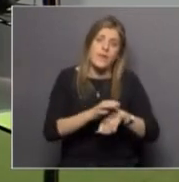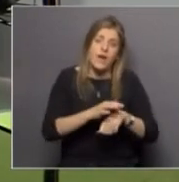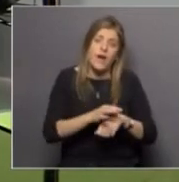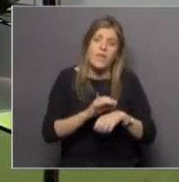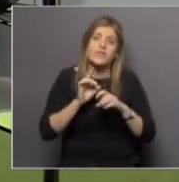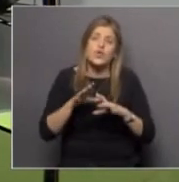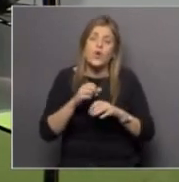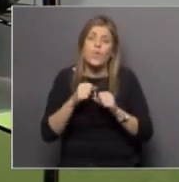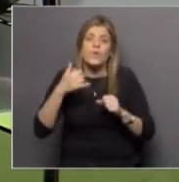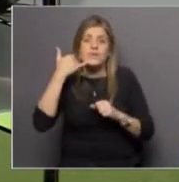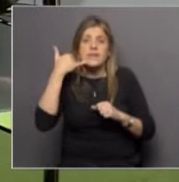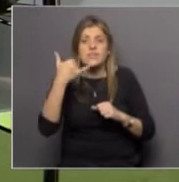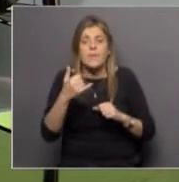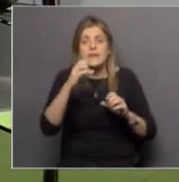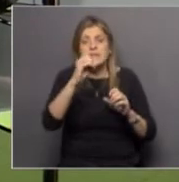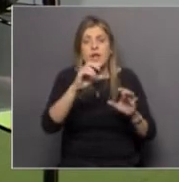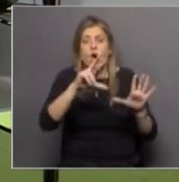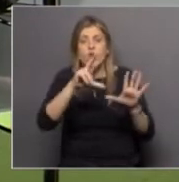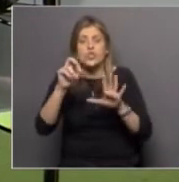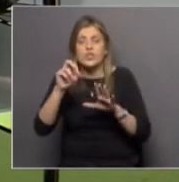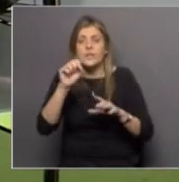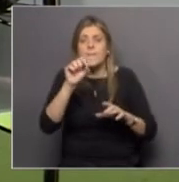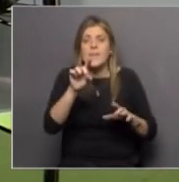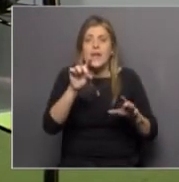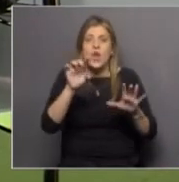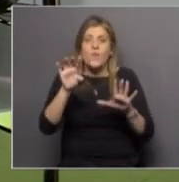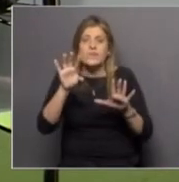requieren llamar al 0800 1953